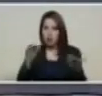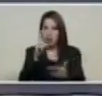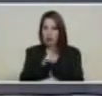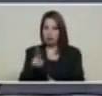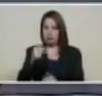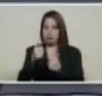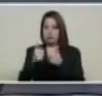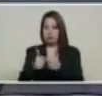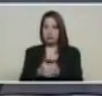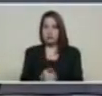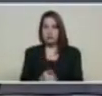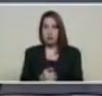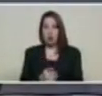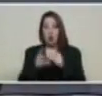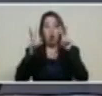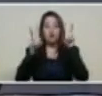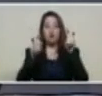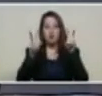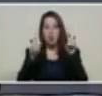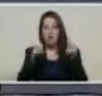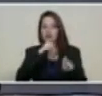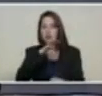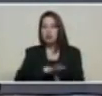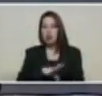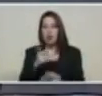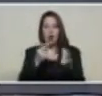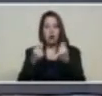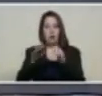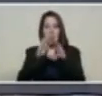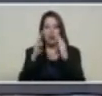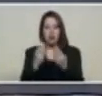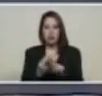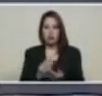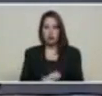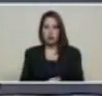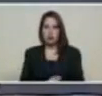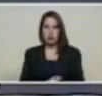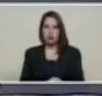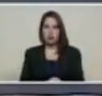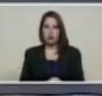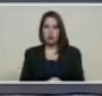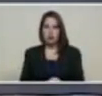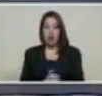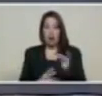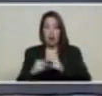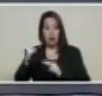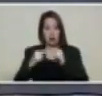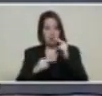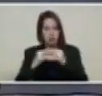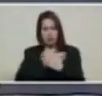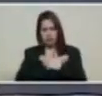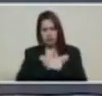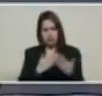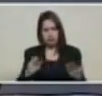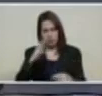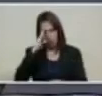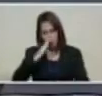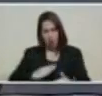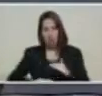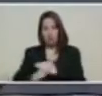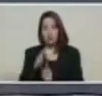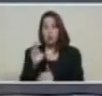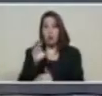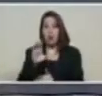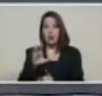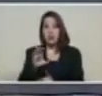construyendo la nueva historia económica del mundo y la estamos construyendo modestamente desde un país